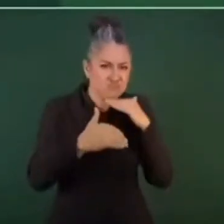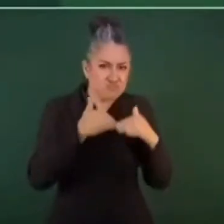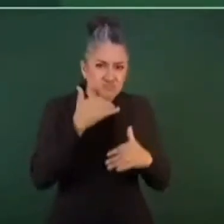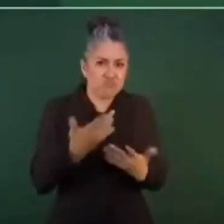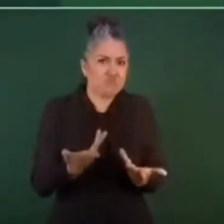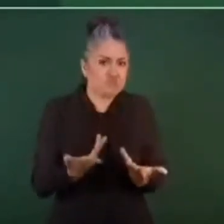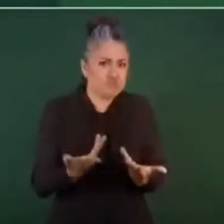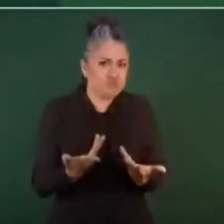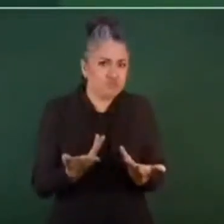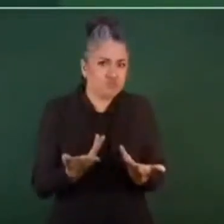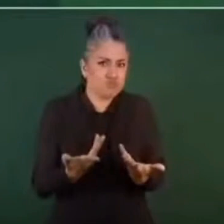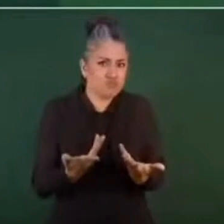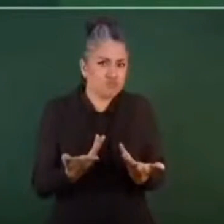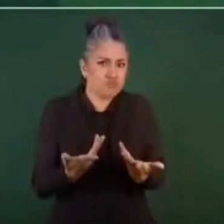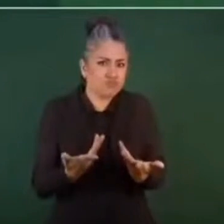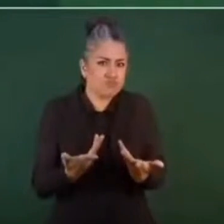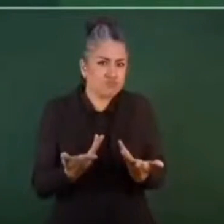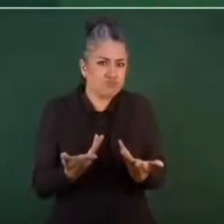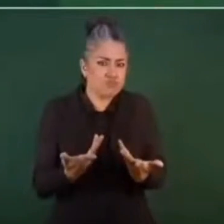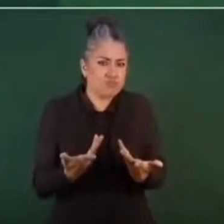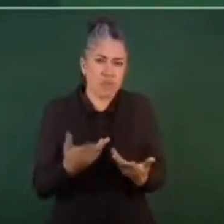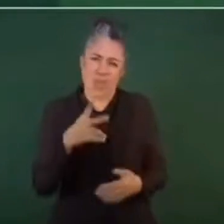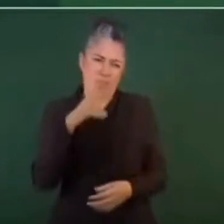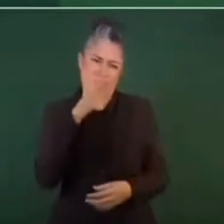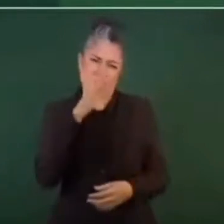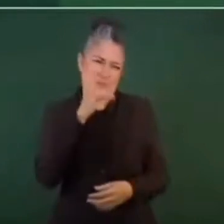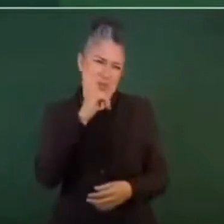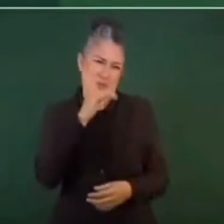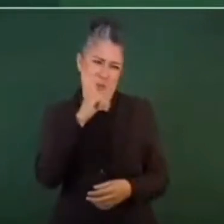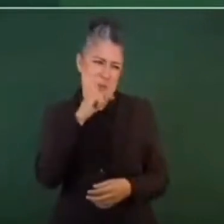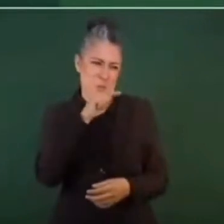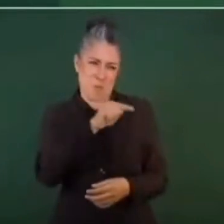no se puede